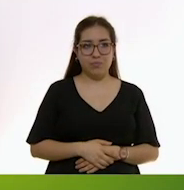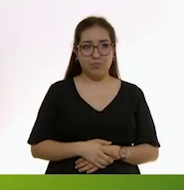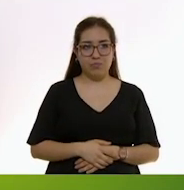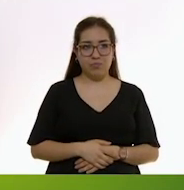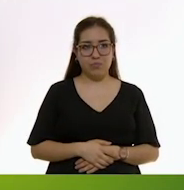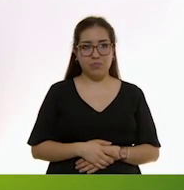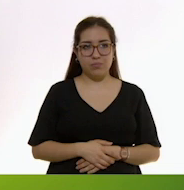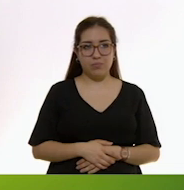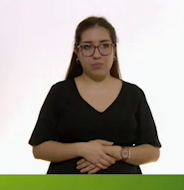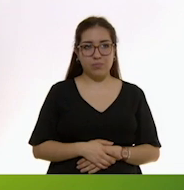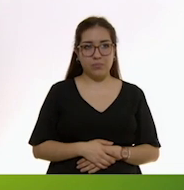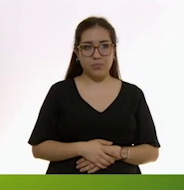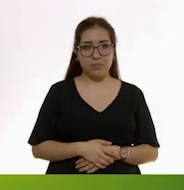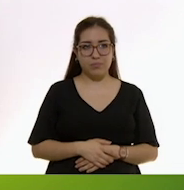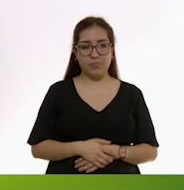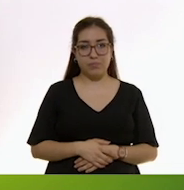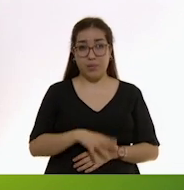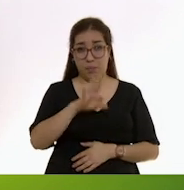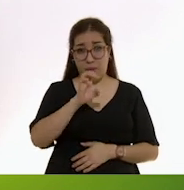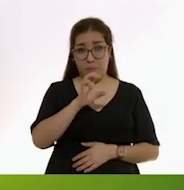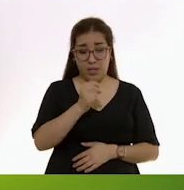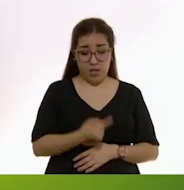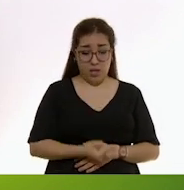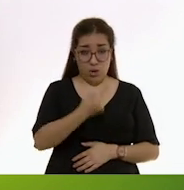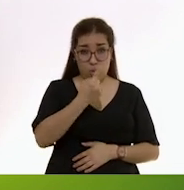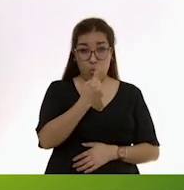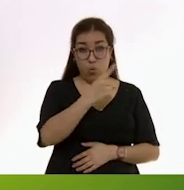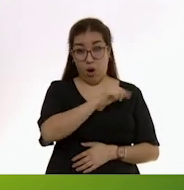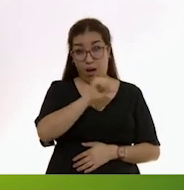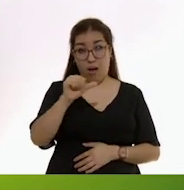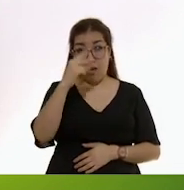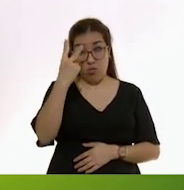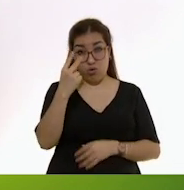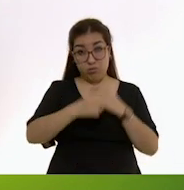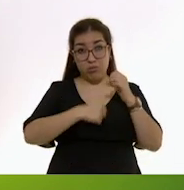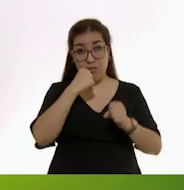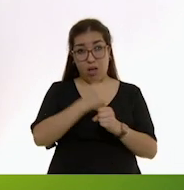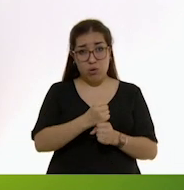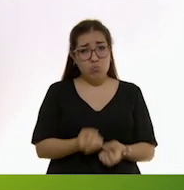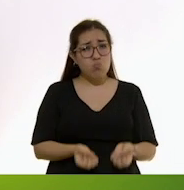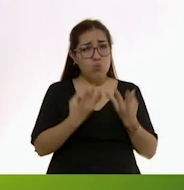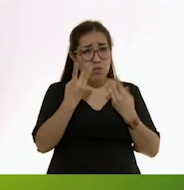¿Con qué frecuencia hay que alimentar a los bebés de uno a dos años?